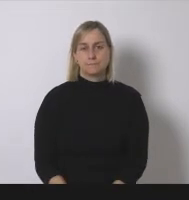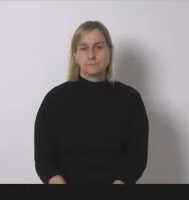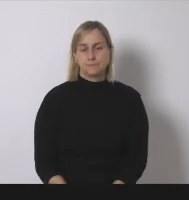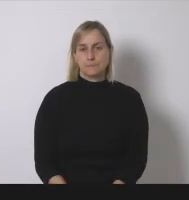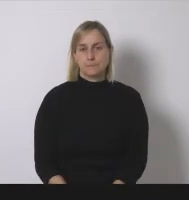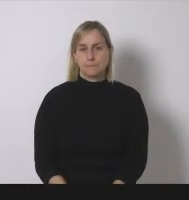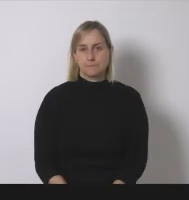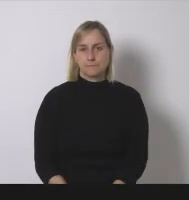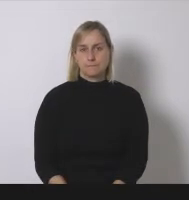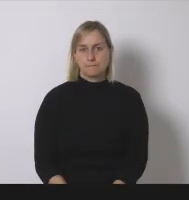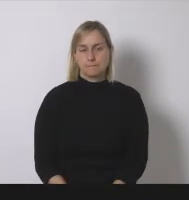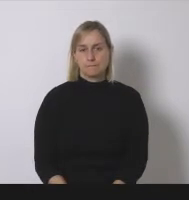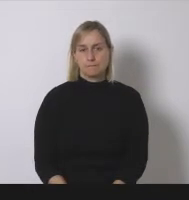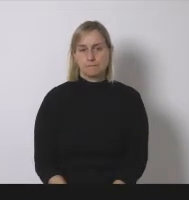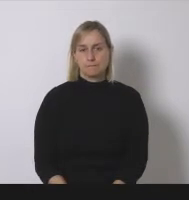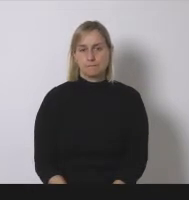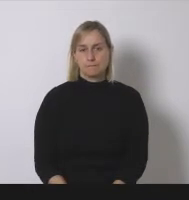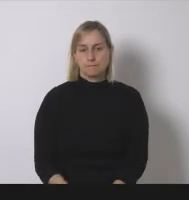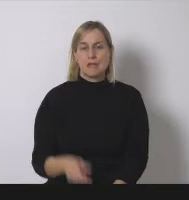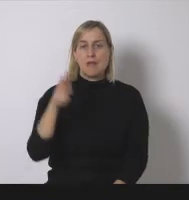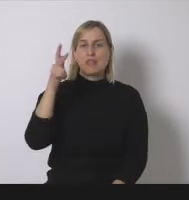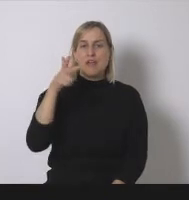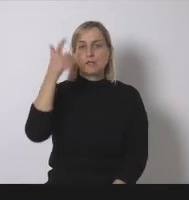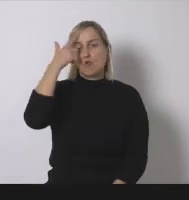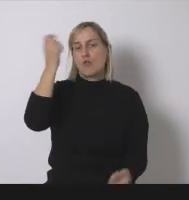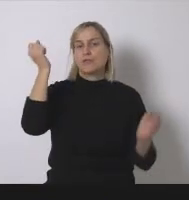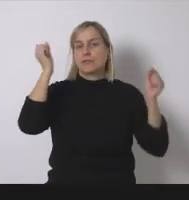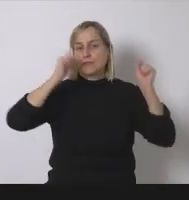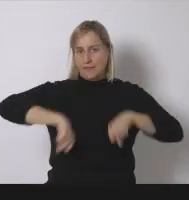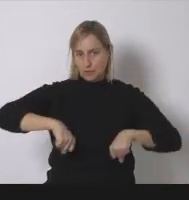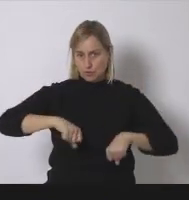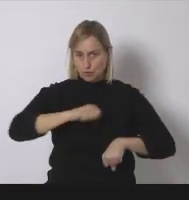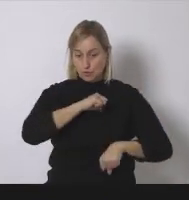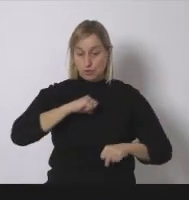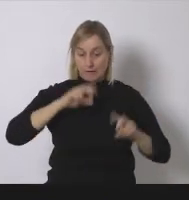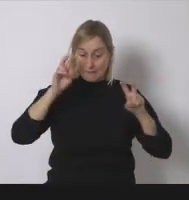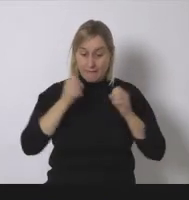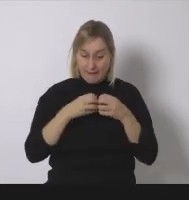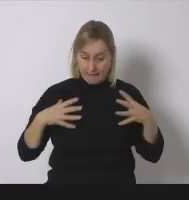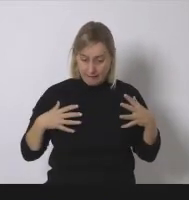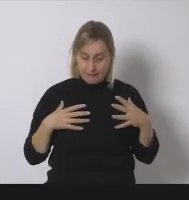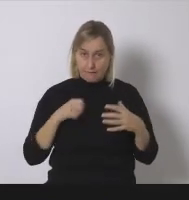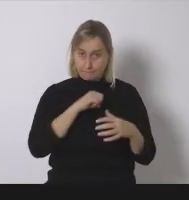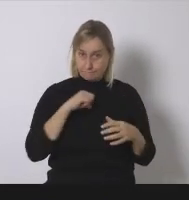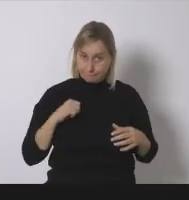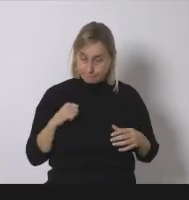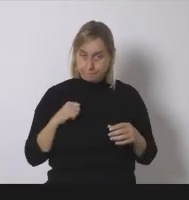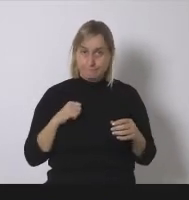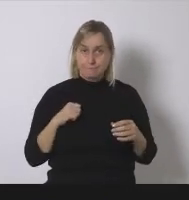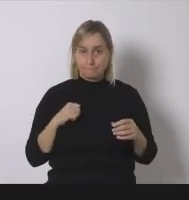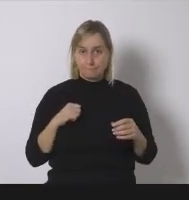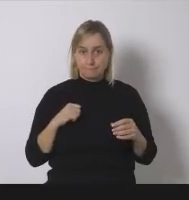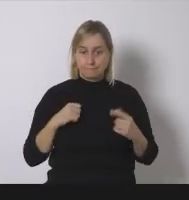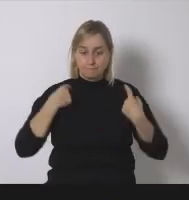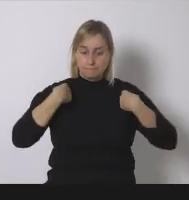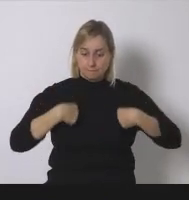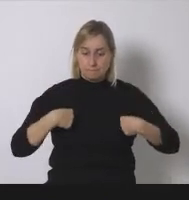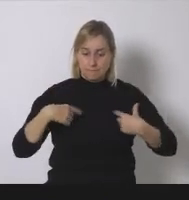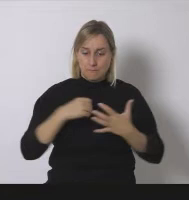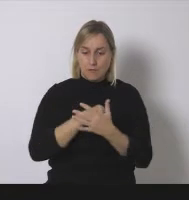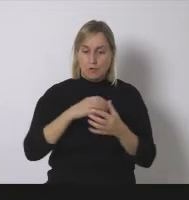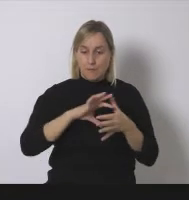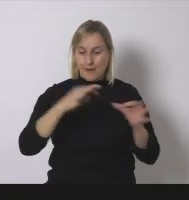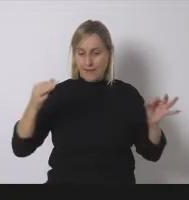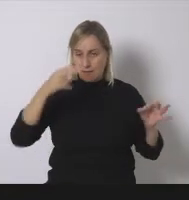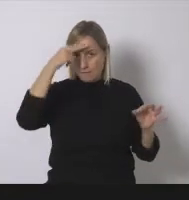un derecho a tomar las propias decisiones en el ámbito energético en todas sus etapas desde la generación y producción hasta